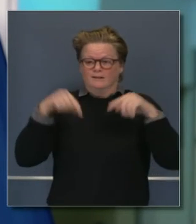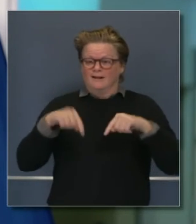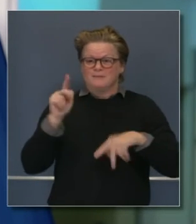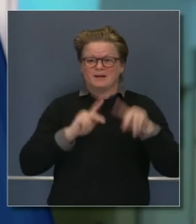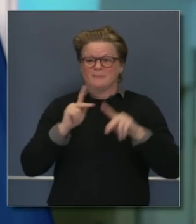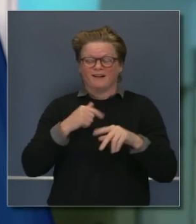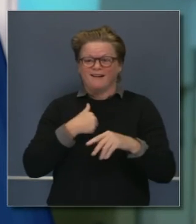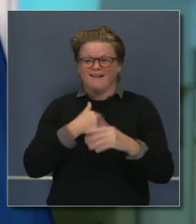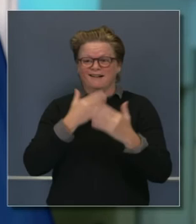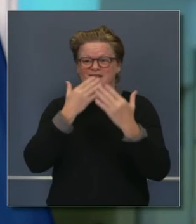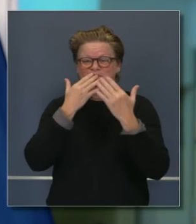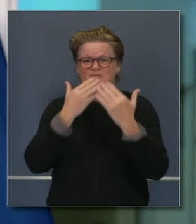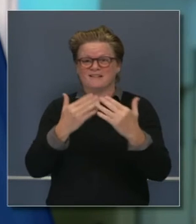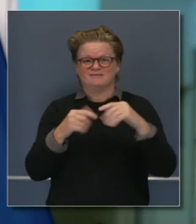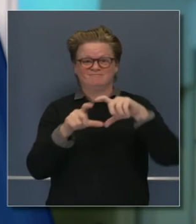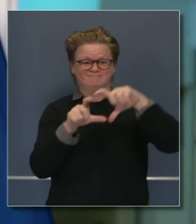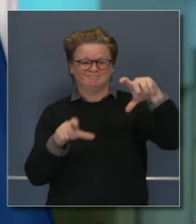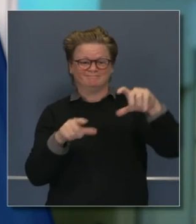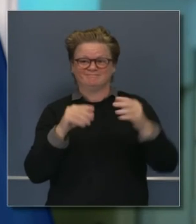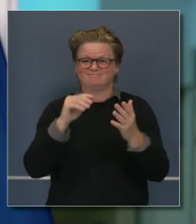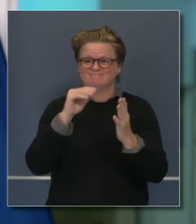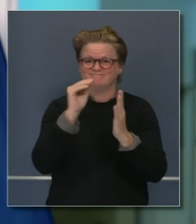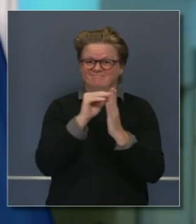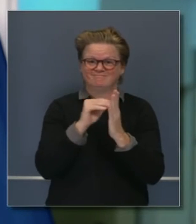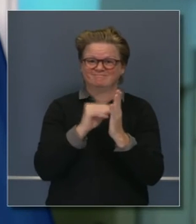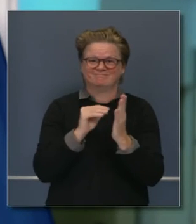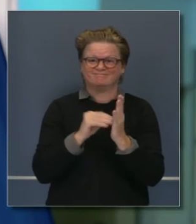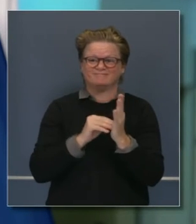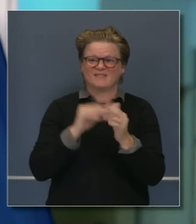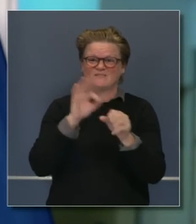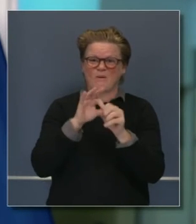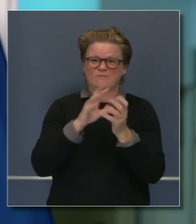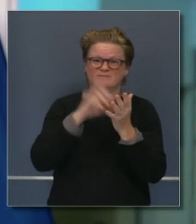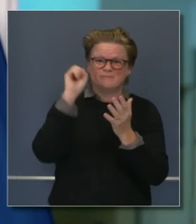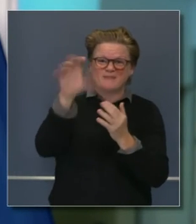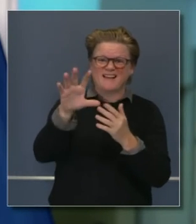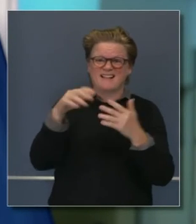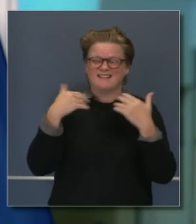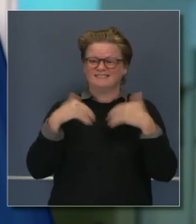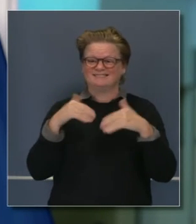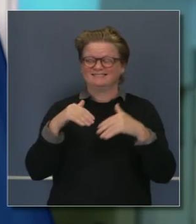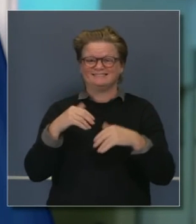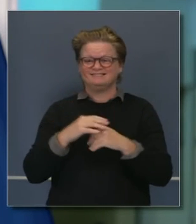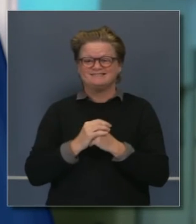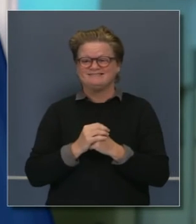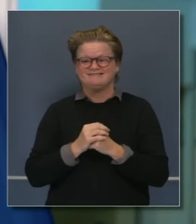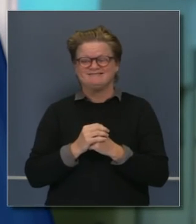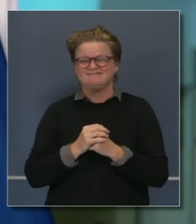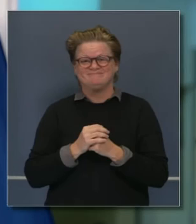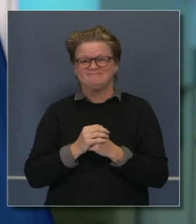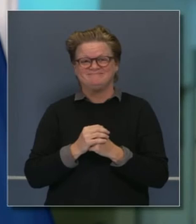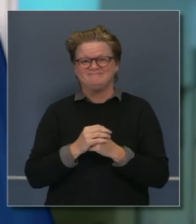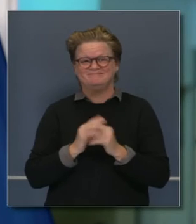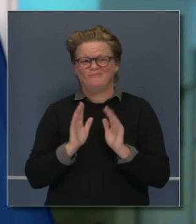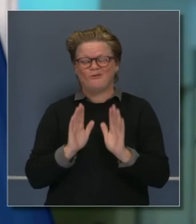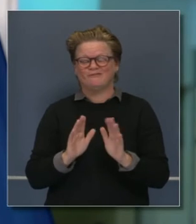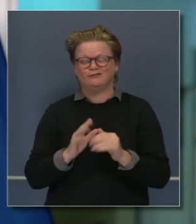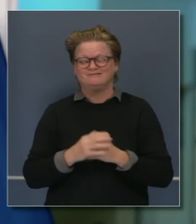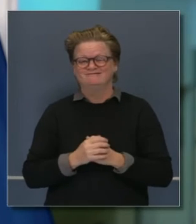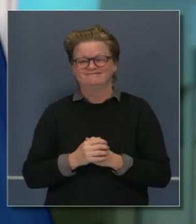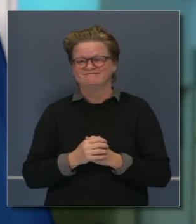muy bien y ha sido utilizado de forma abrumadora como punto de consideración,